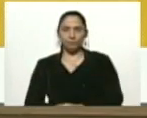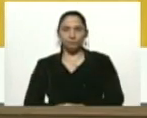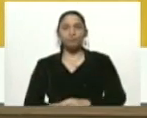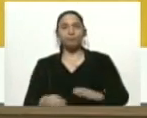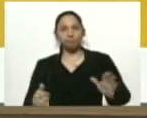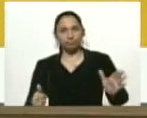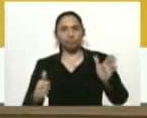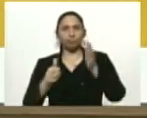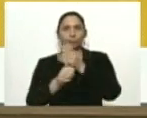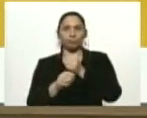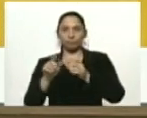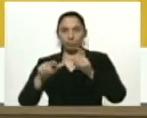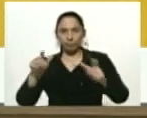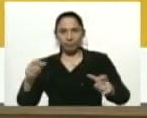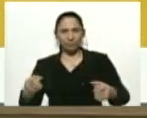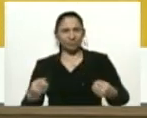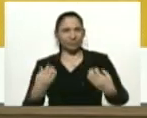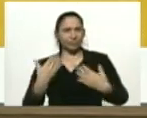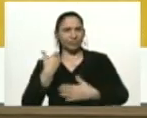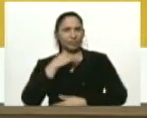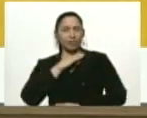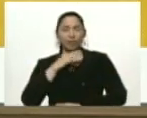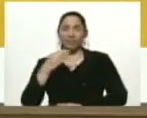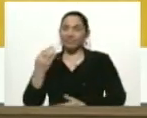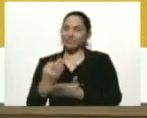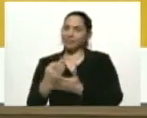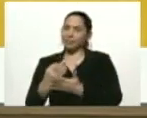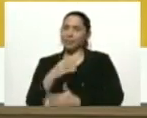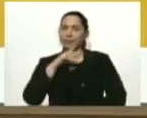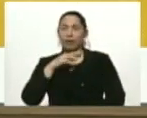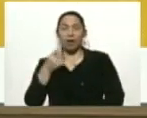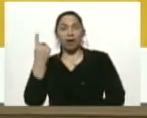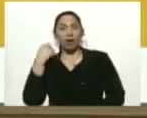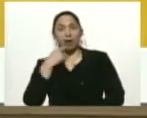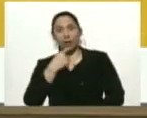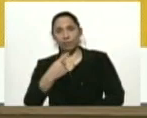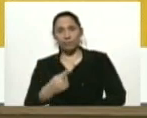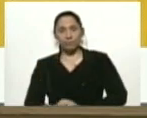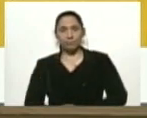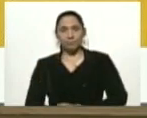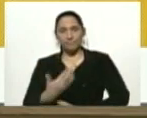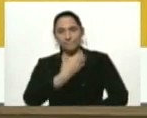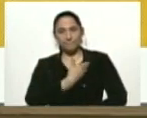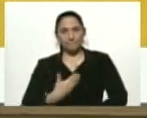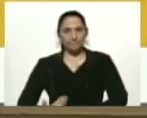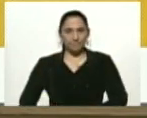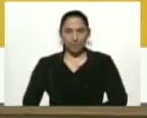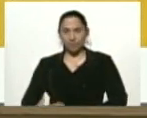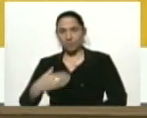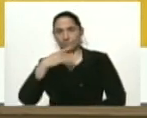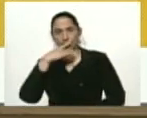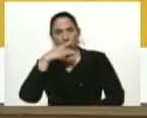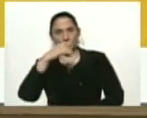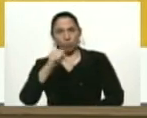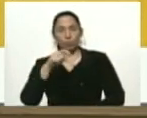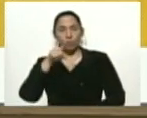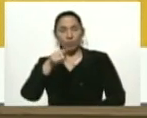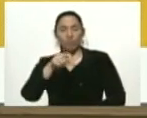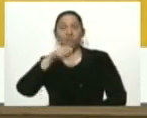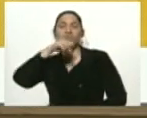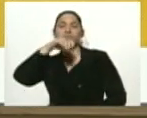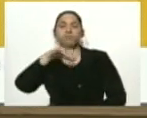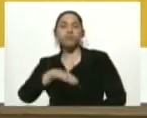conseguimos los casos. Es lo que siempre hemos hablado y ayer decía el presidente Nicolás Maduro en esa histórica